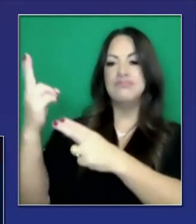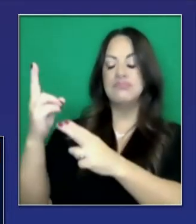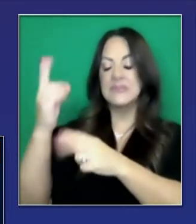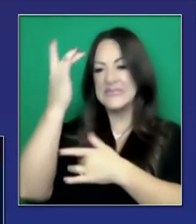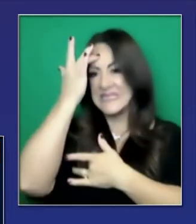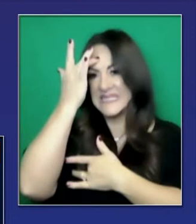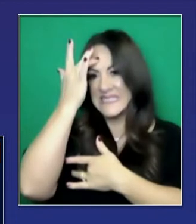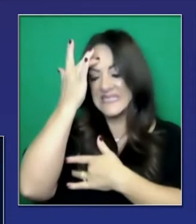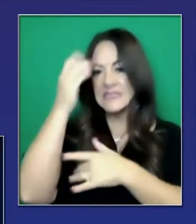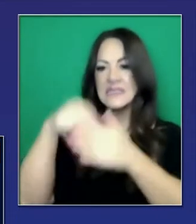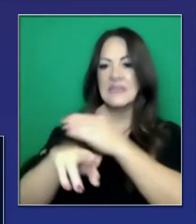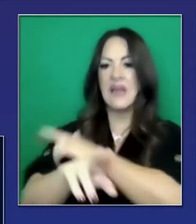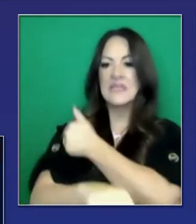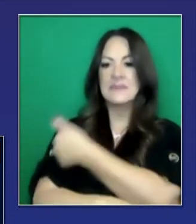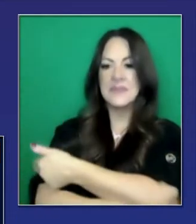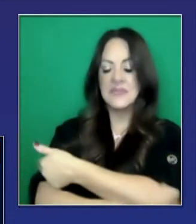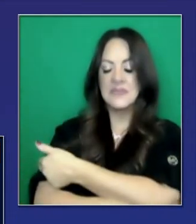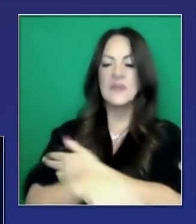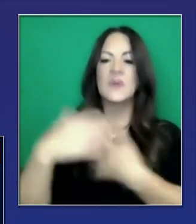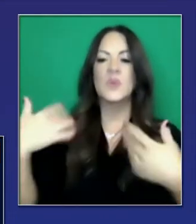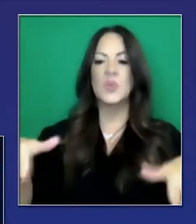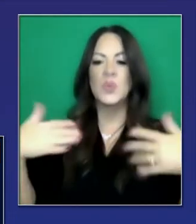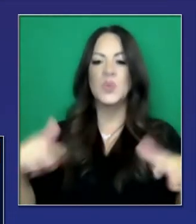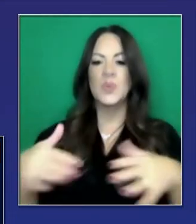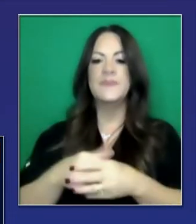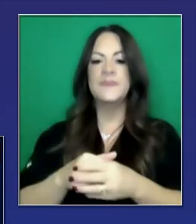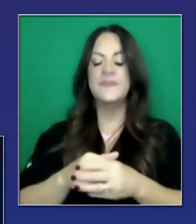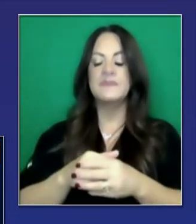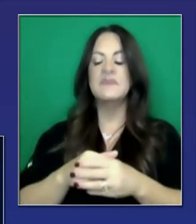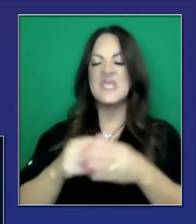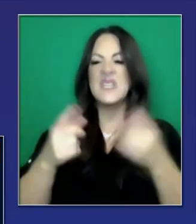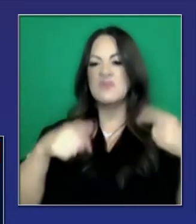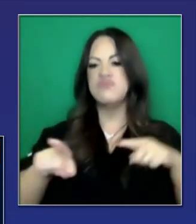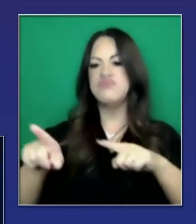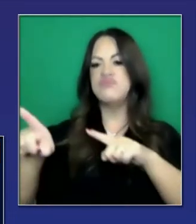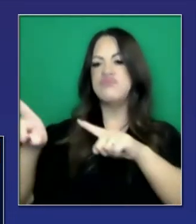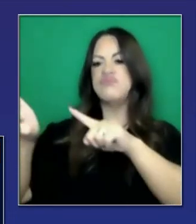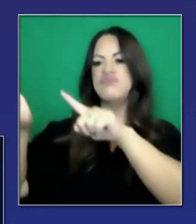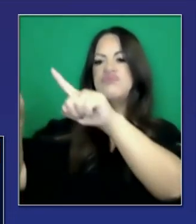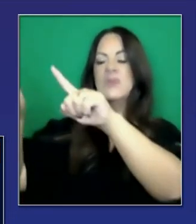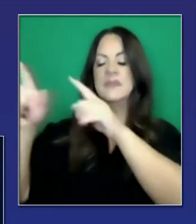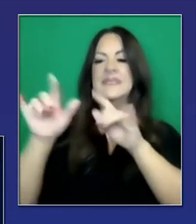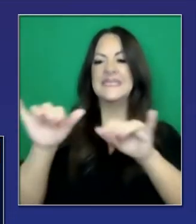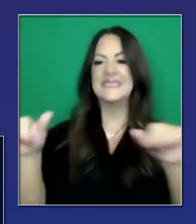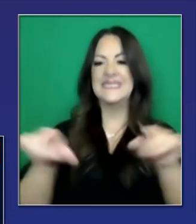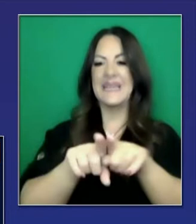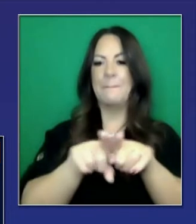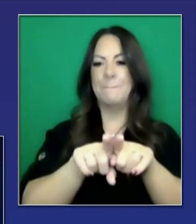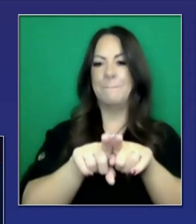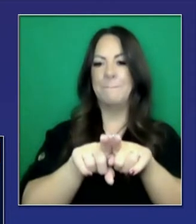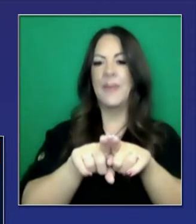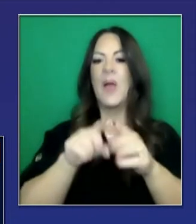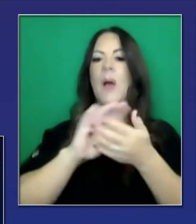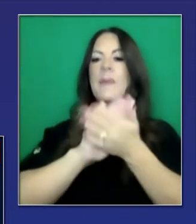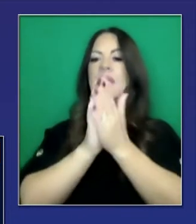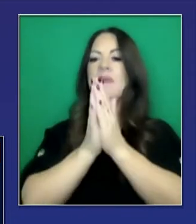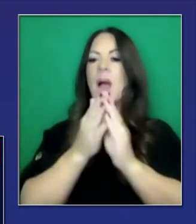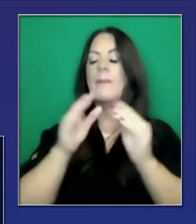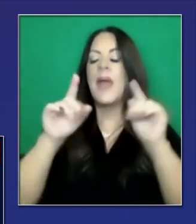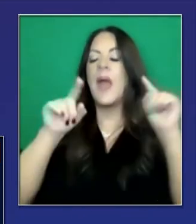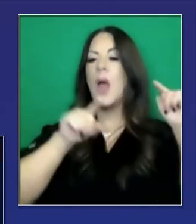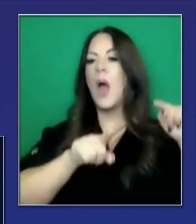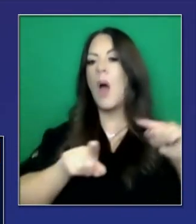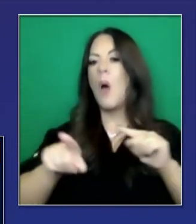intensivo. Hay un crecimiento allí consistente con las hospitalizaciones. El crecimiento pues está nivelándose